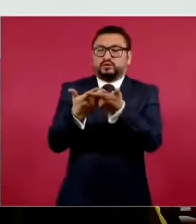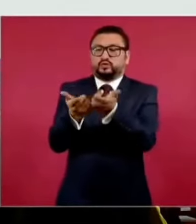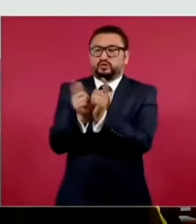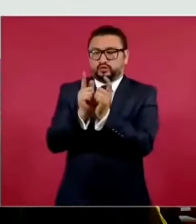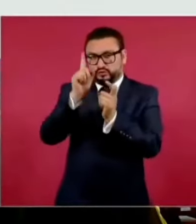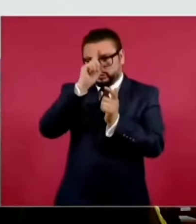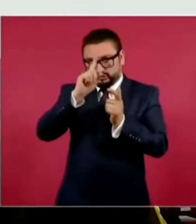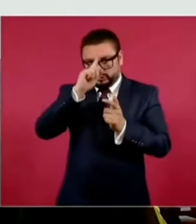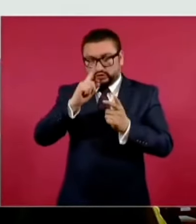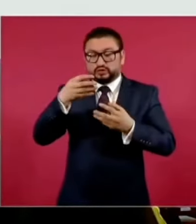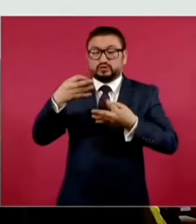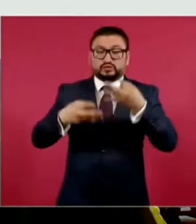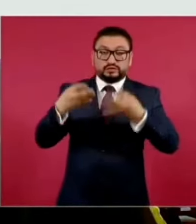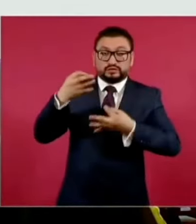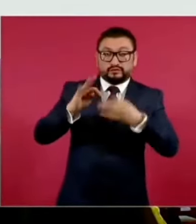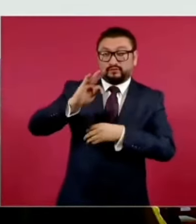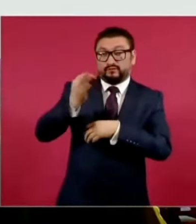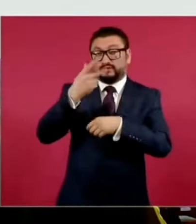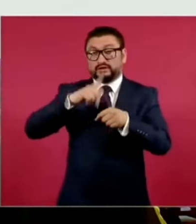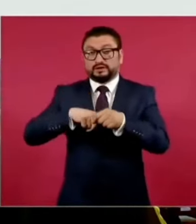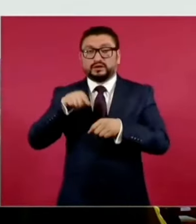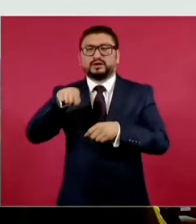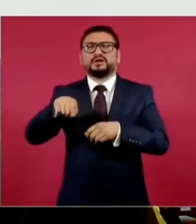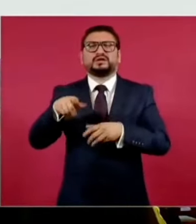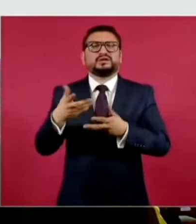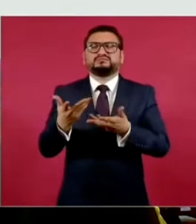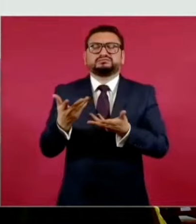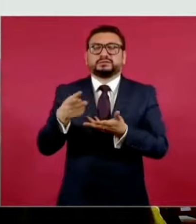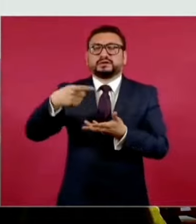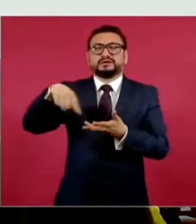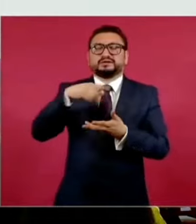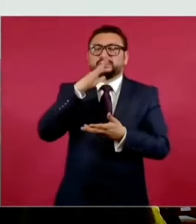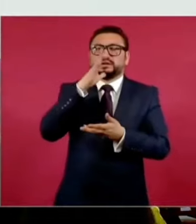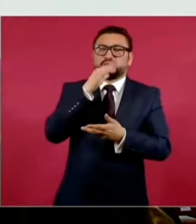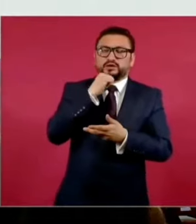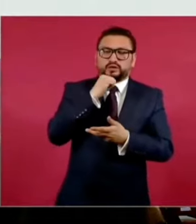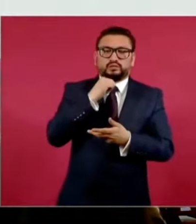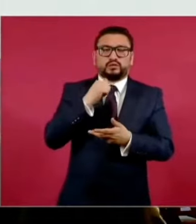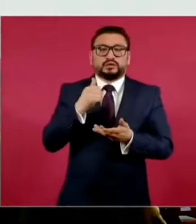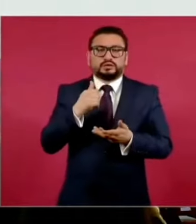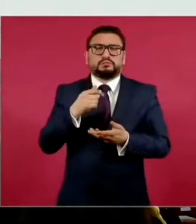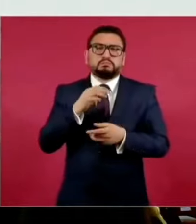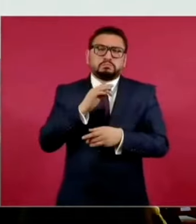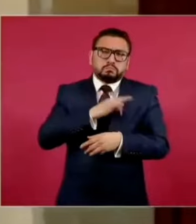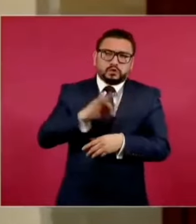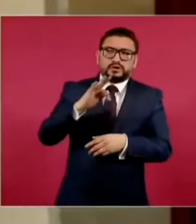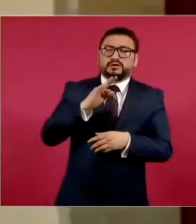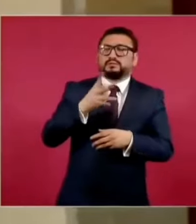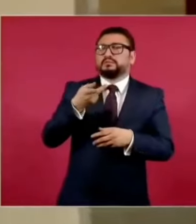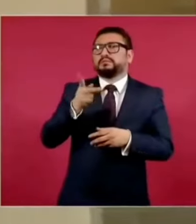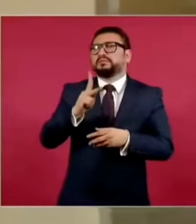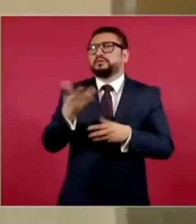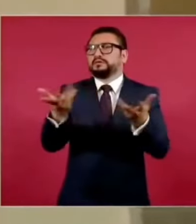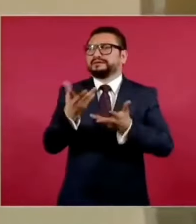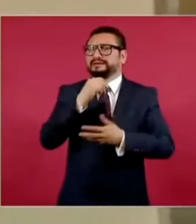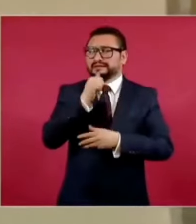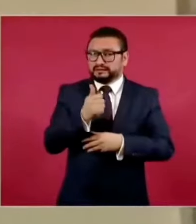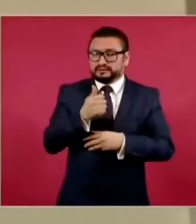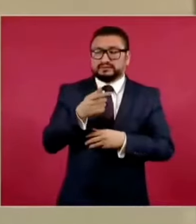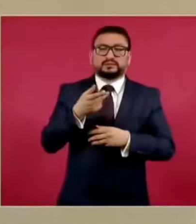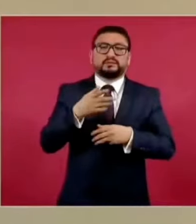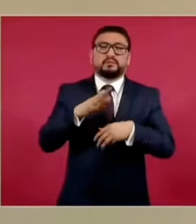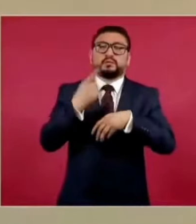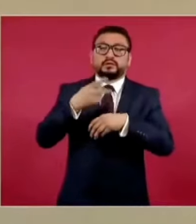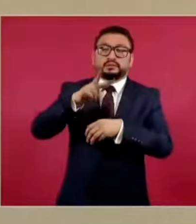Judicatura Federal no tiene la posibilidad, o sí la tiene, pero no le ejerce, de realmente